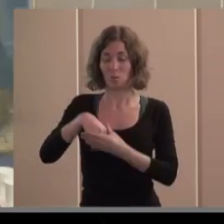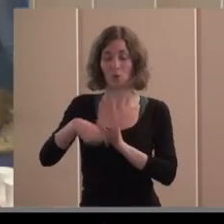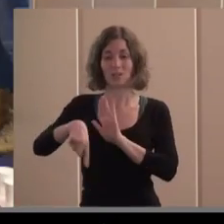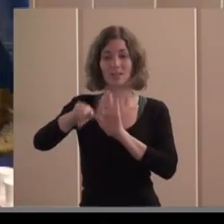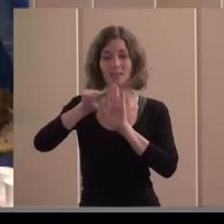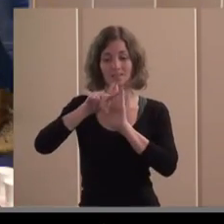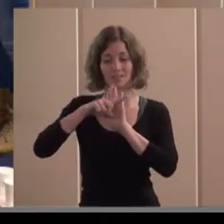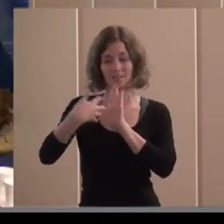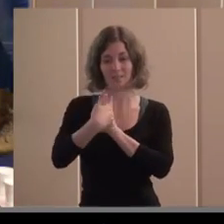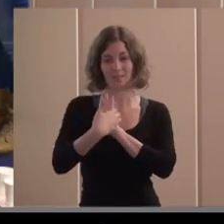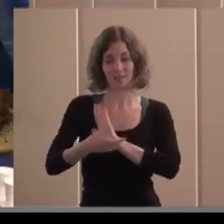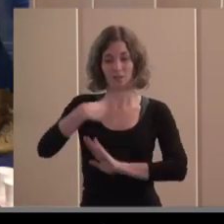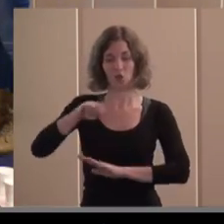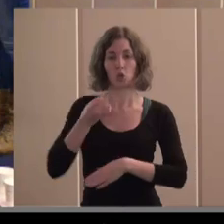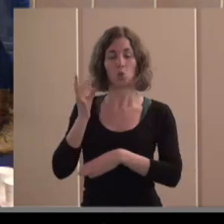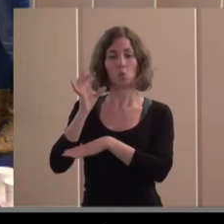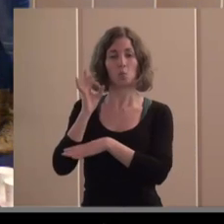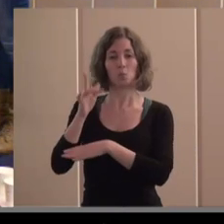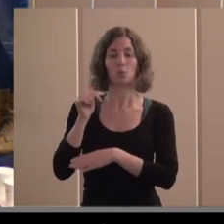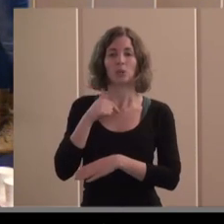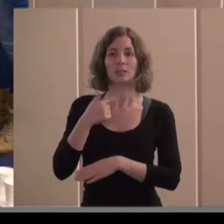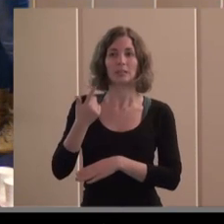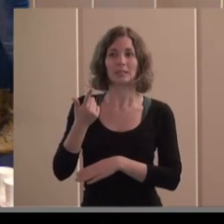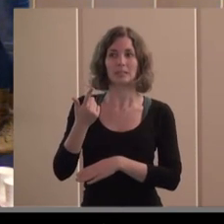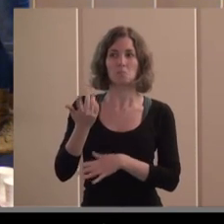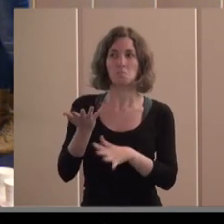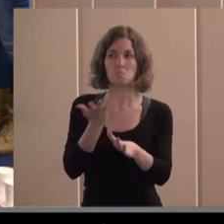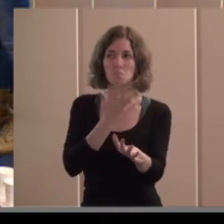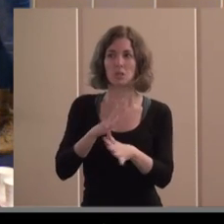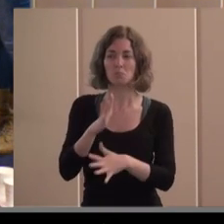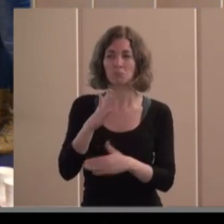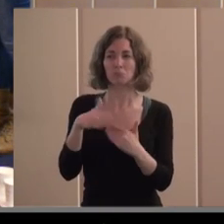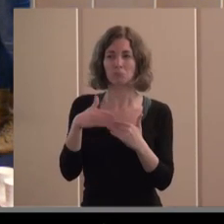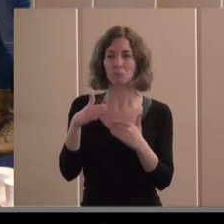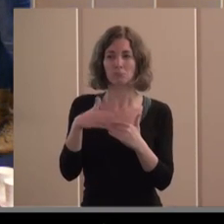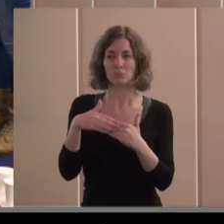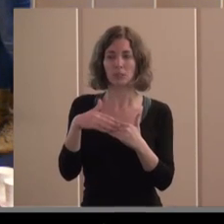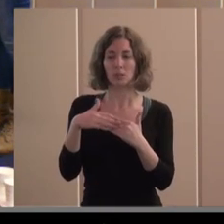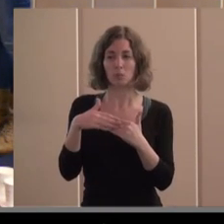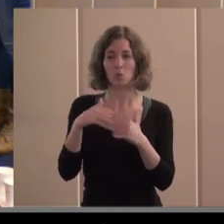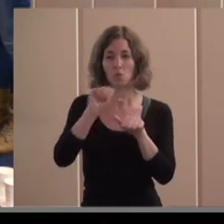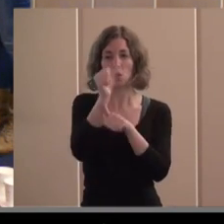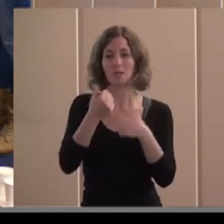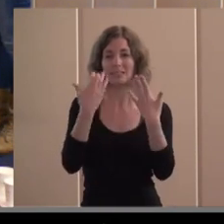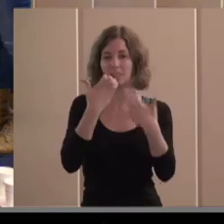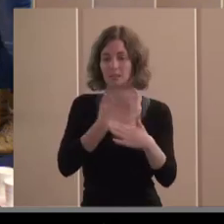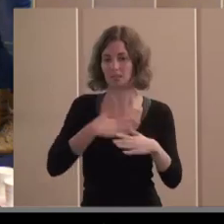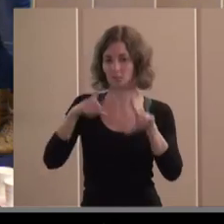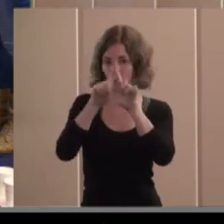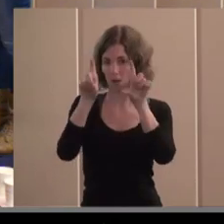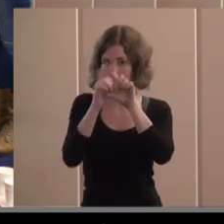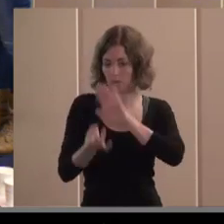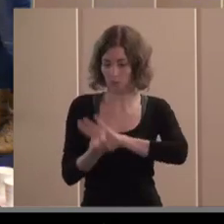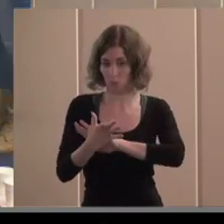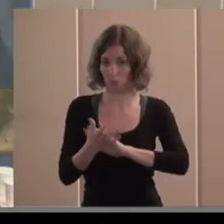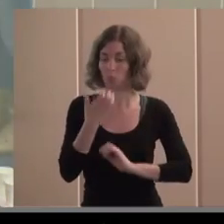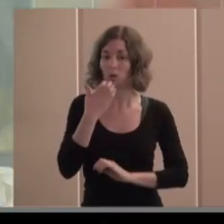tuve el honor de ser el ponente sobre la diversidad de formas de empresa como diodo 10 al menos 10 maneras de hacer empresa desde